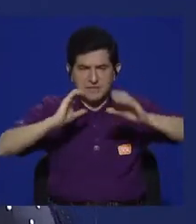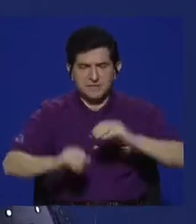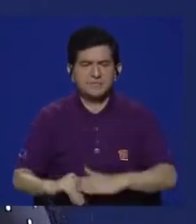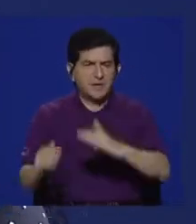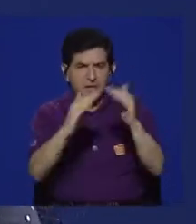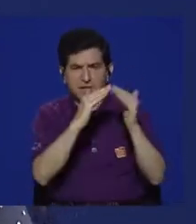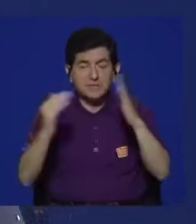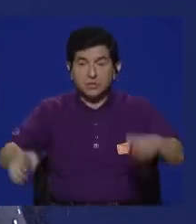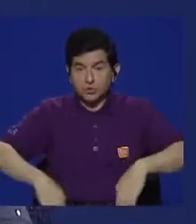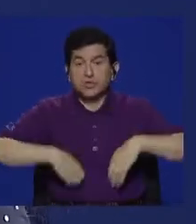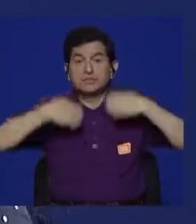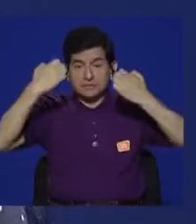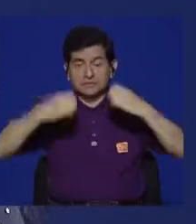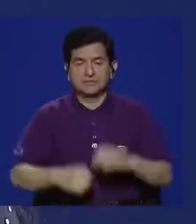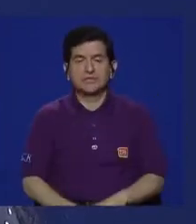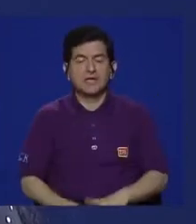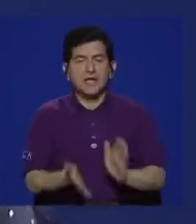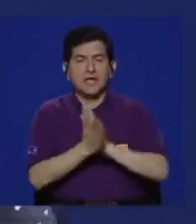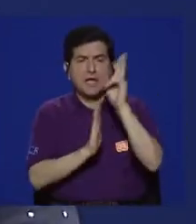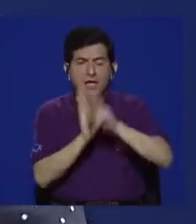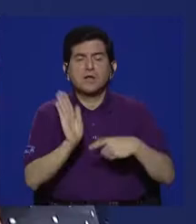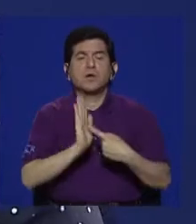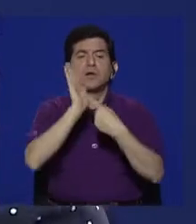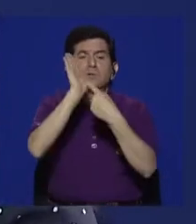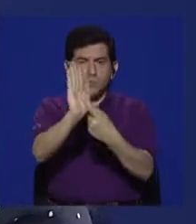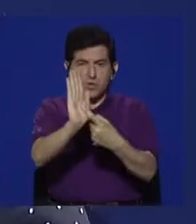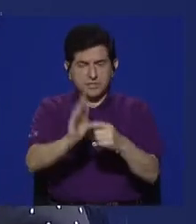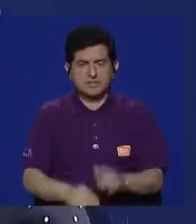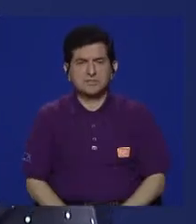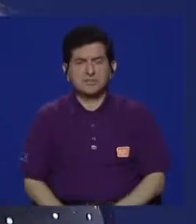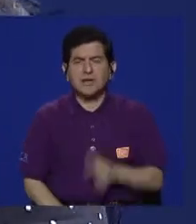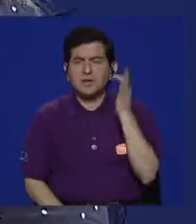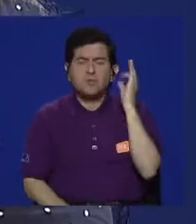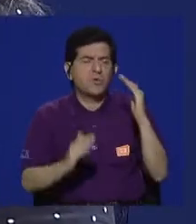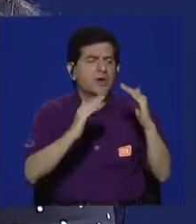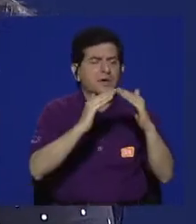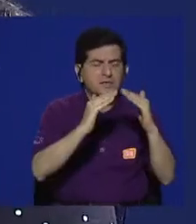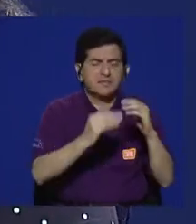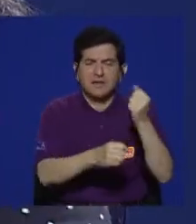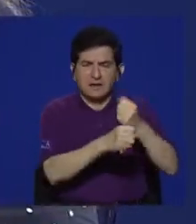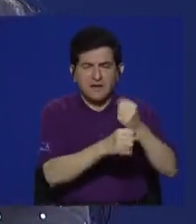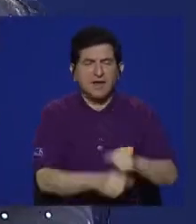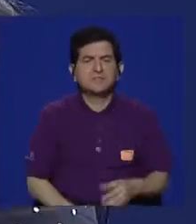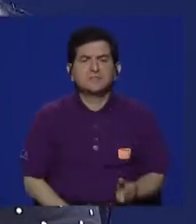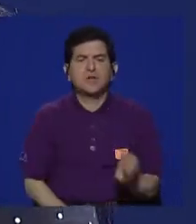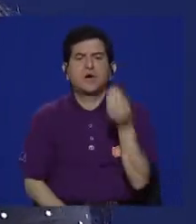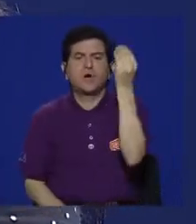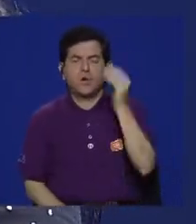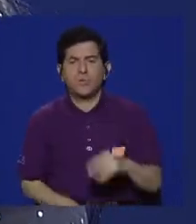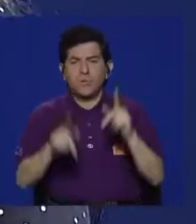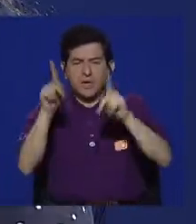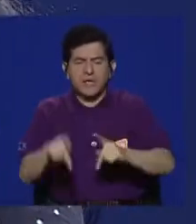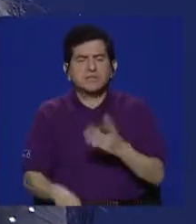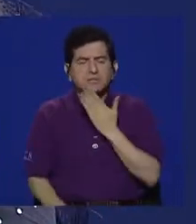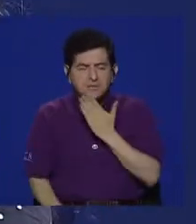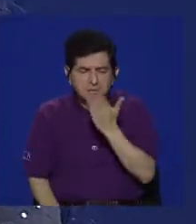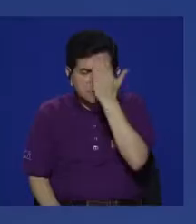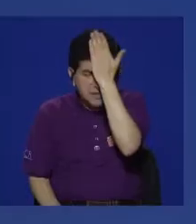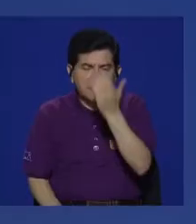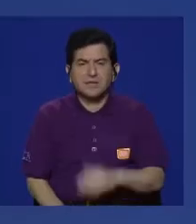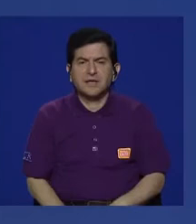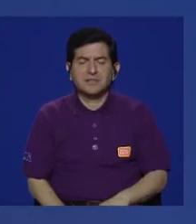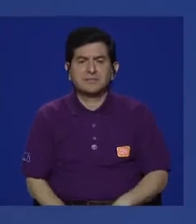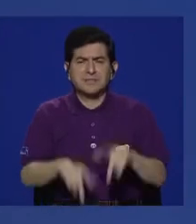espacios de comunicación en las comunidades existe y este documental da cuenta cómo amas de casa, jóvenes y personas